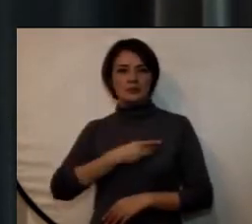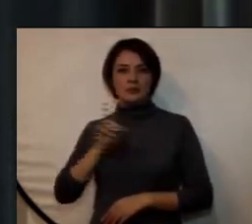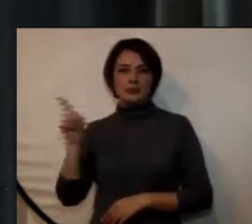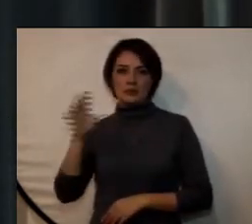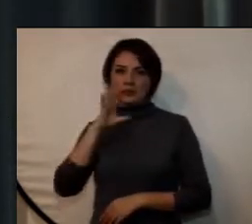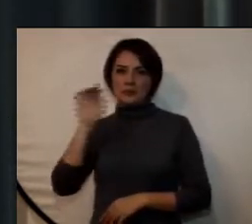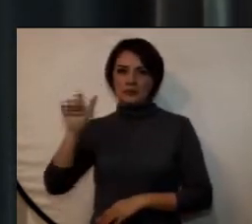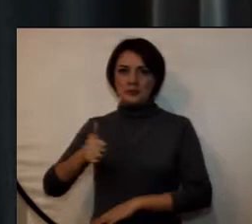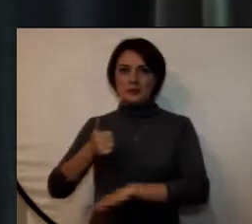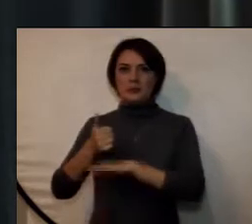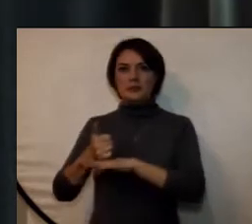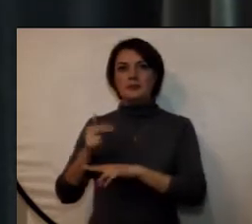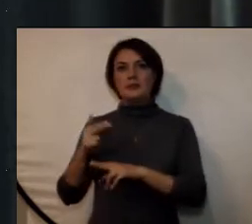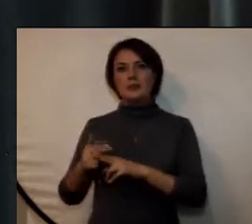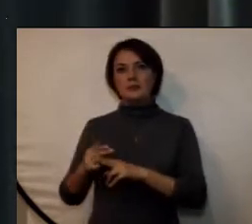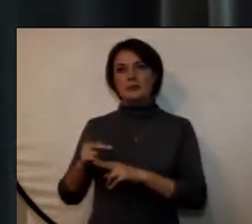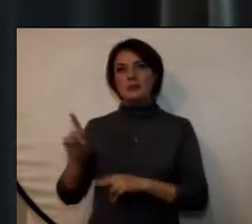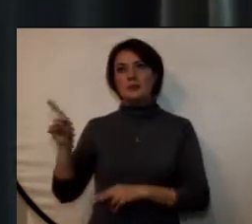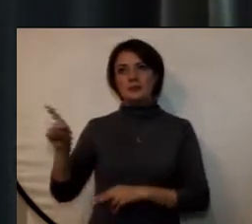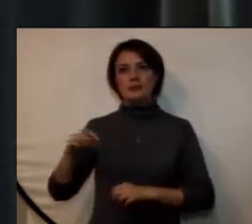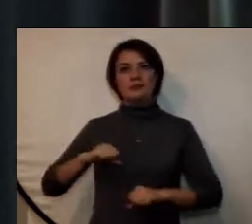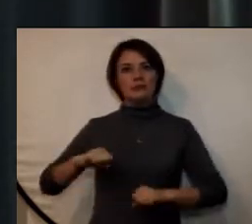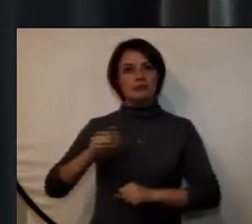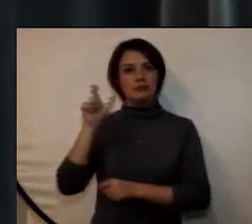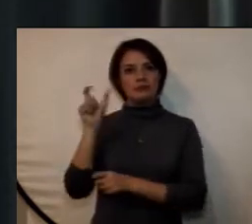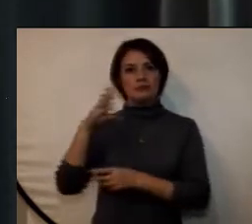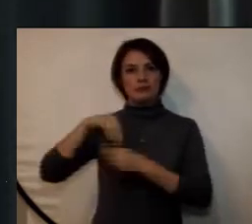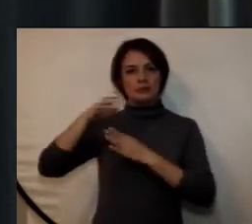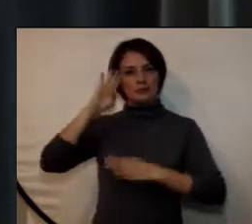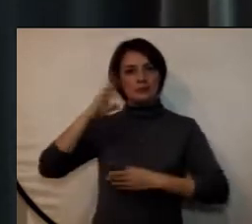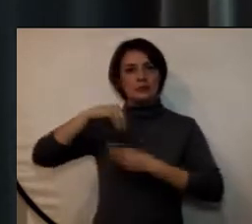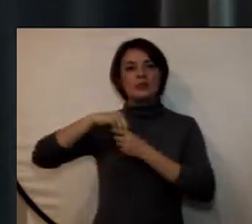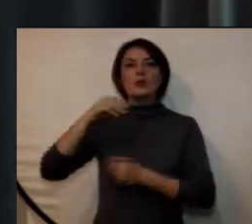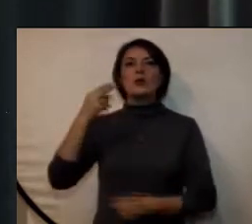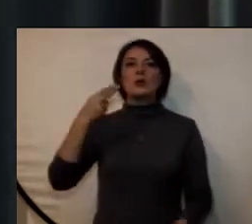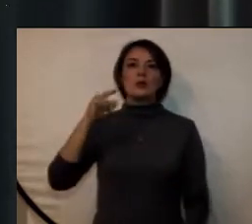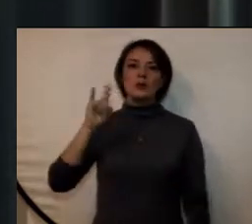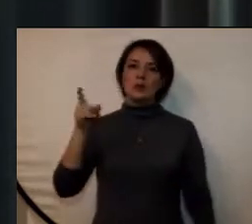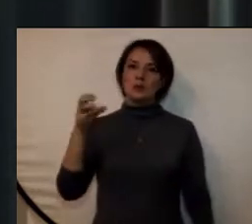Granada, Brigadier General de la Reserva Activa, Hugo Rodríguez Duray.